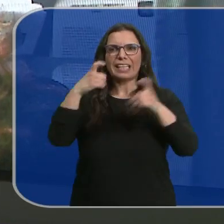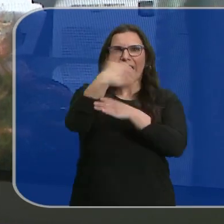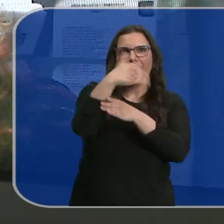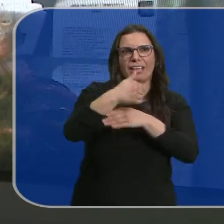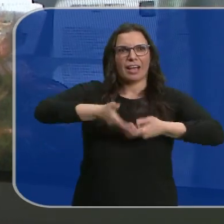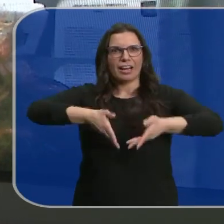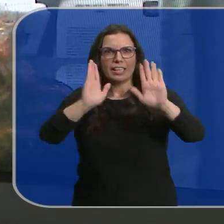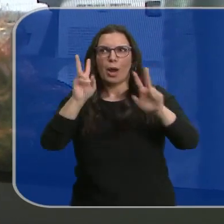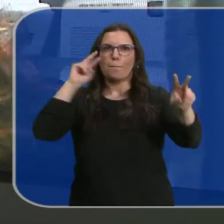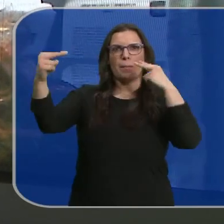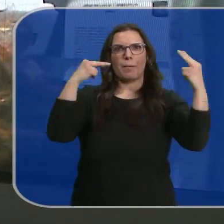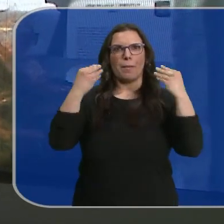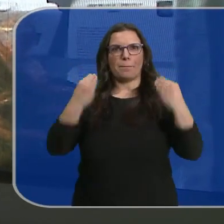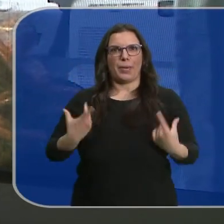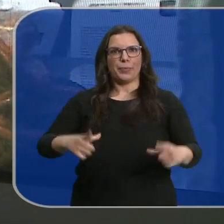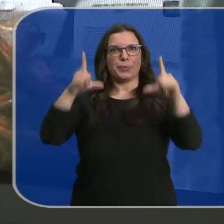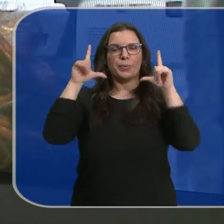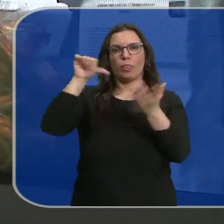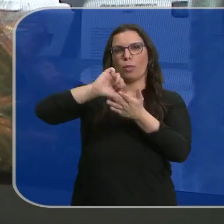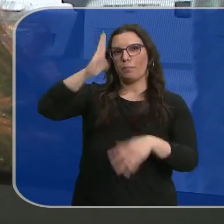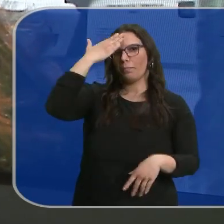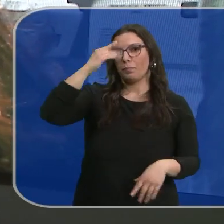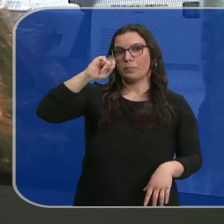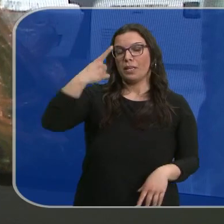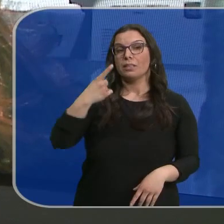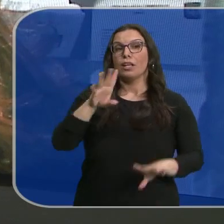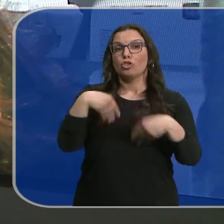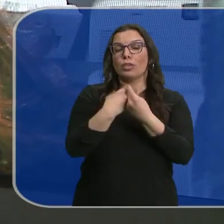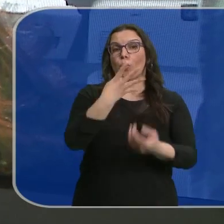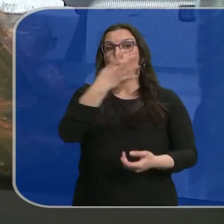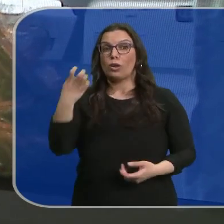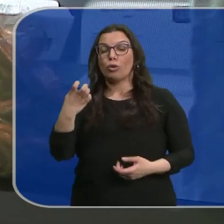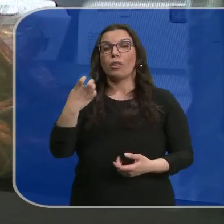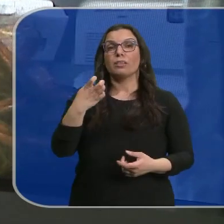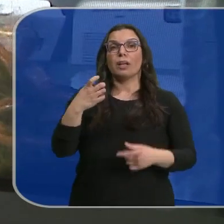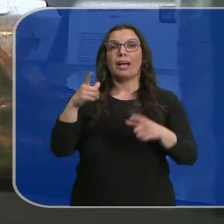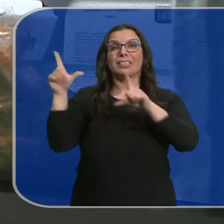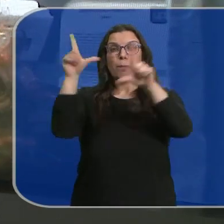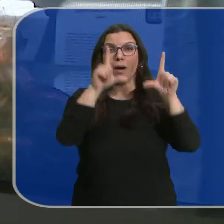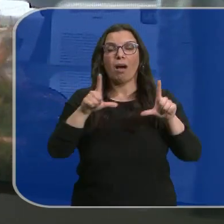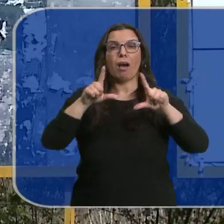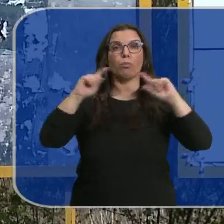que el mensaje vaya calando. En las principales ciudades de la comunidad hay más de 400 soportes publicitarios.